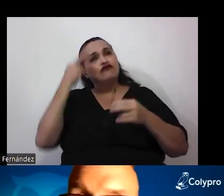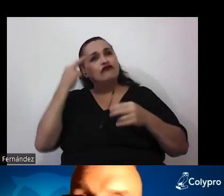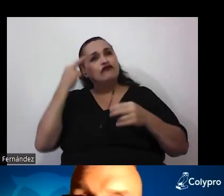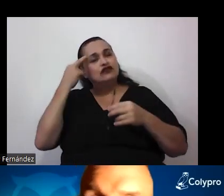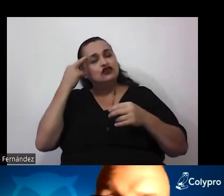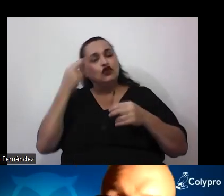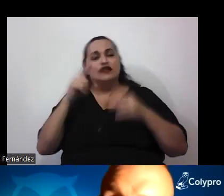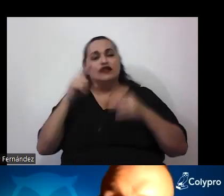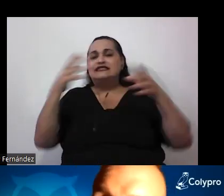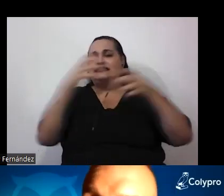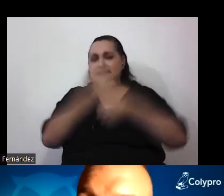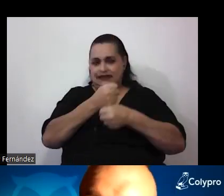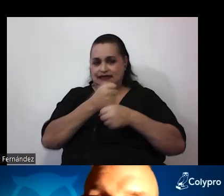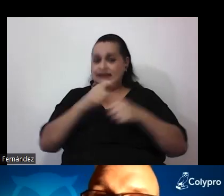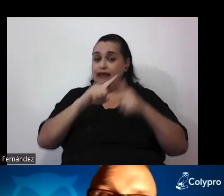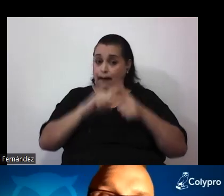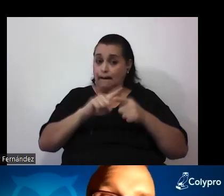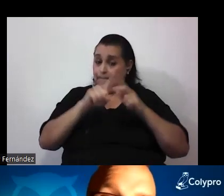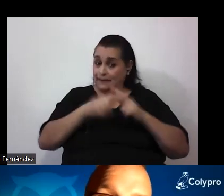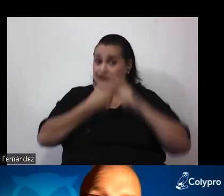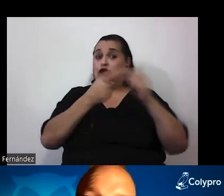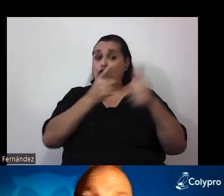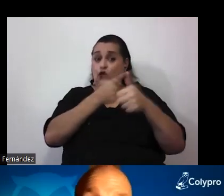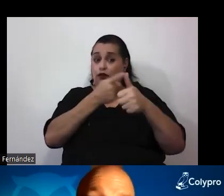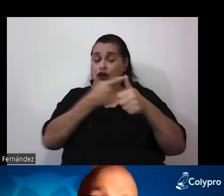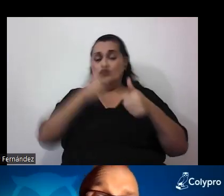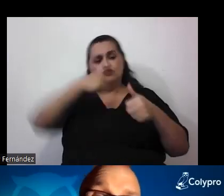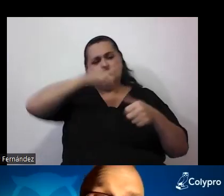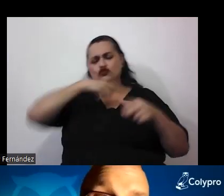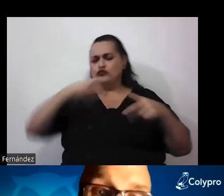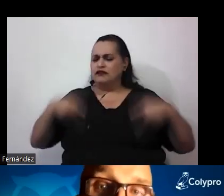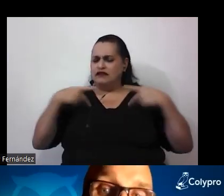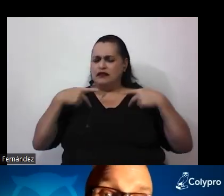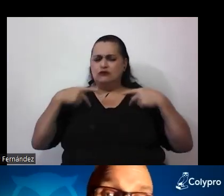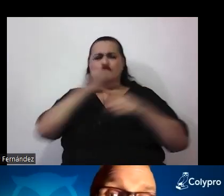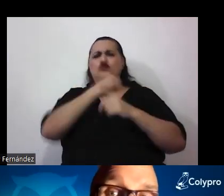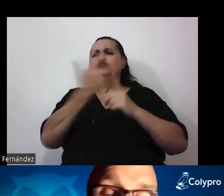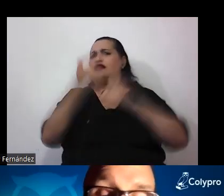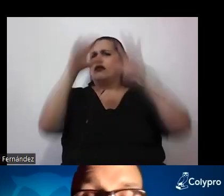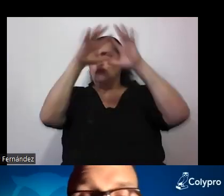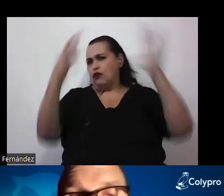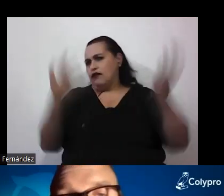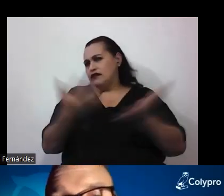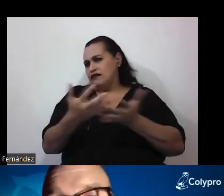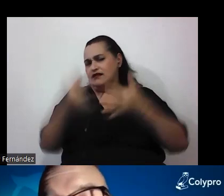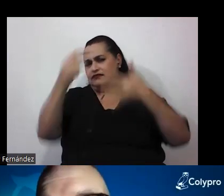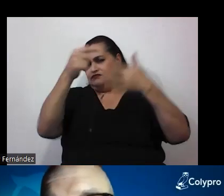por la primera cuestión, todos sabemos que vivimos en una sociedad globalizada que está marcada por algunas particularidades,